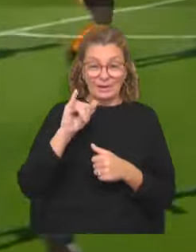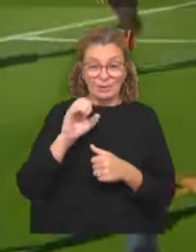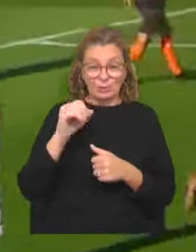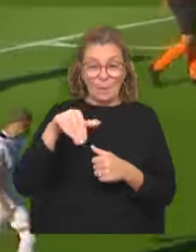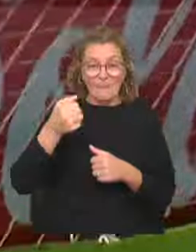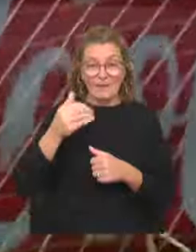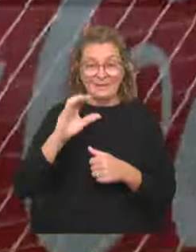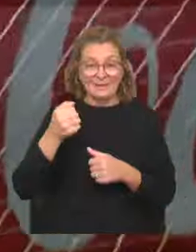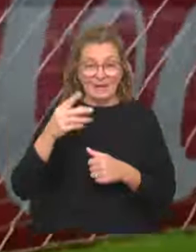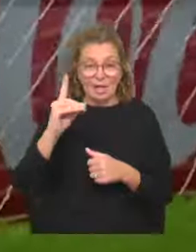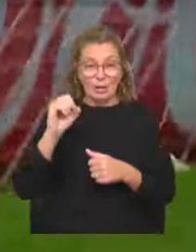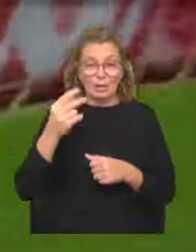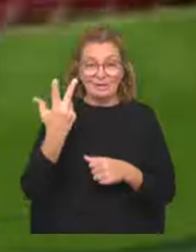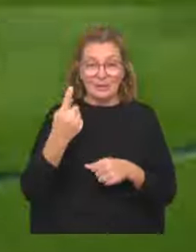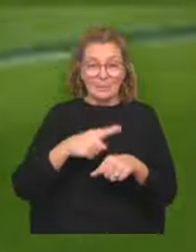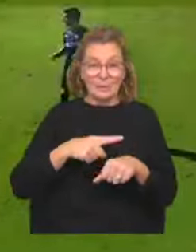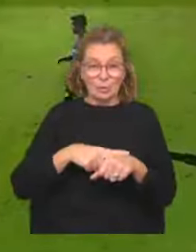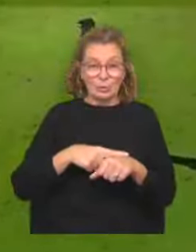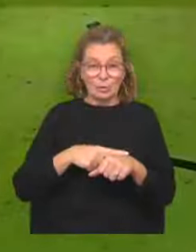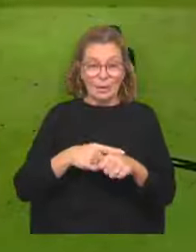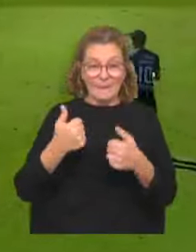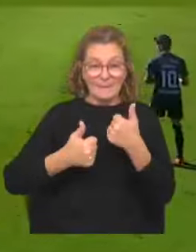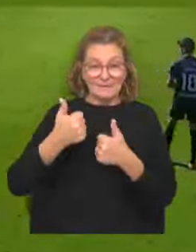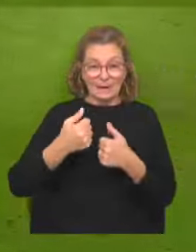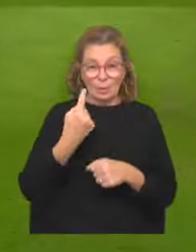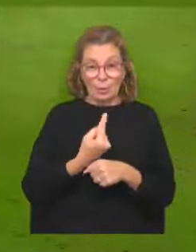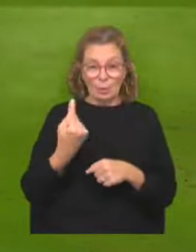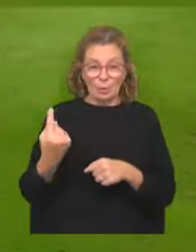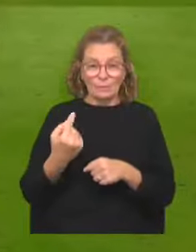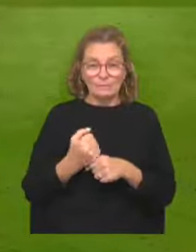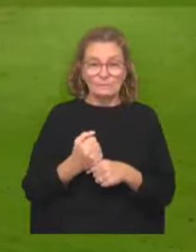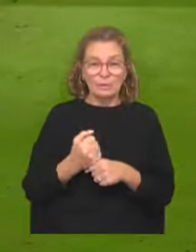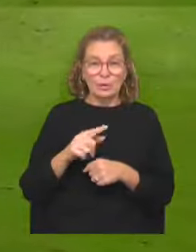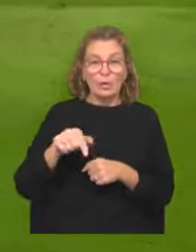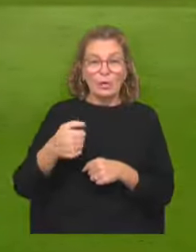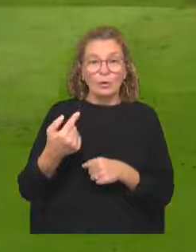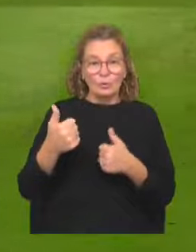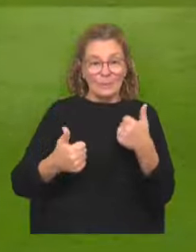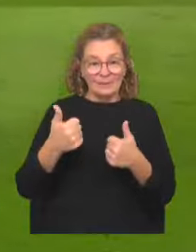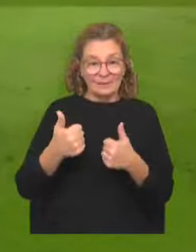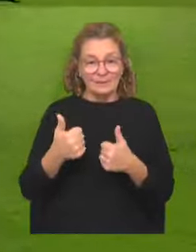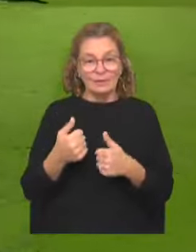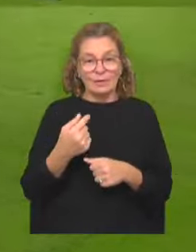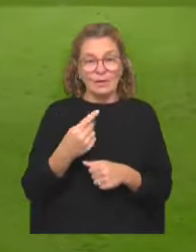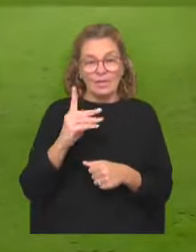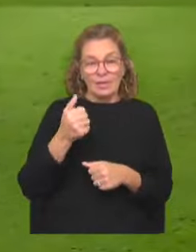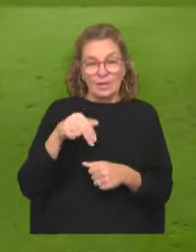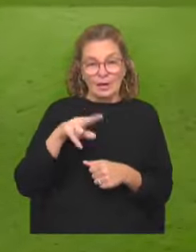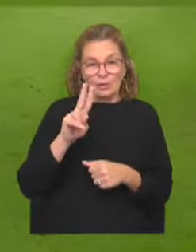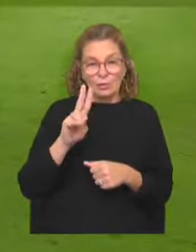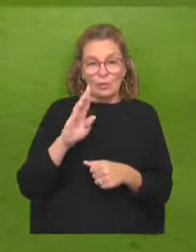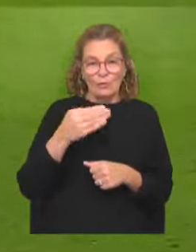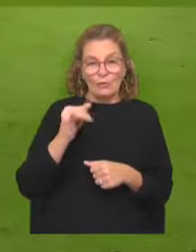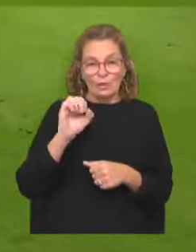complemento. Así empataron en un tanto por bando. Otro empate 1 a 1. Danubio, Cerro